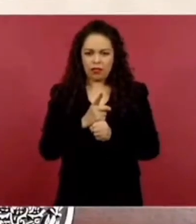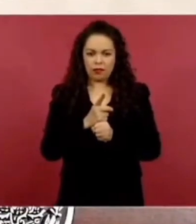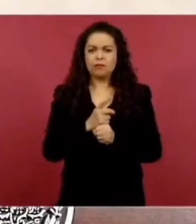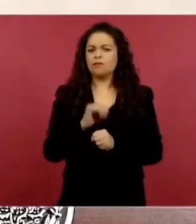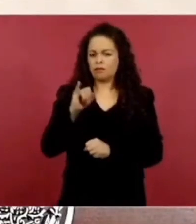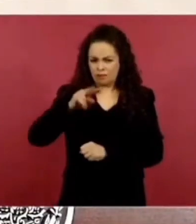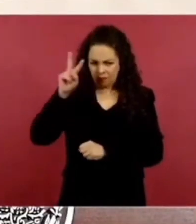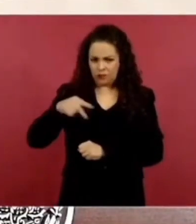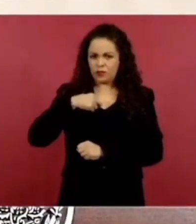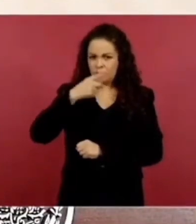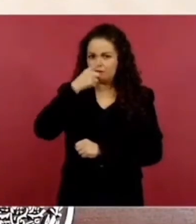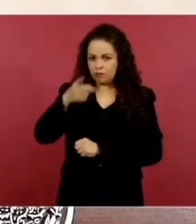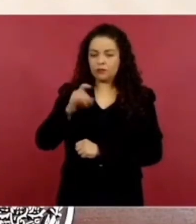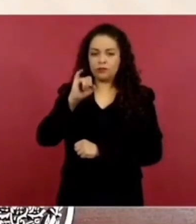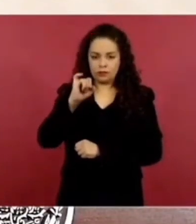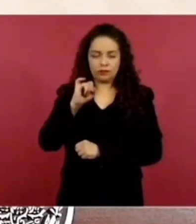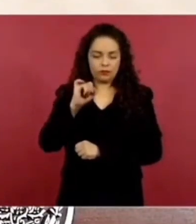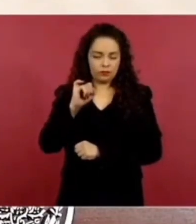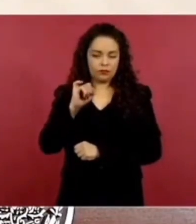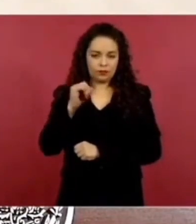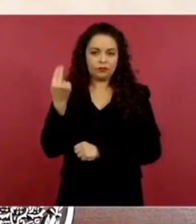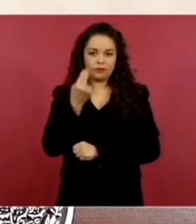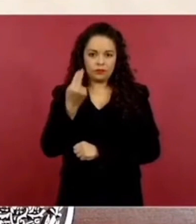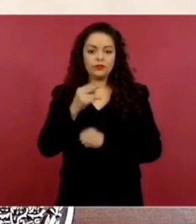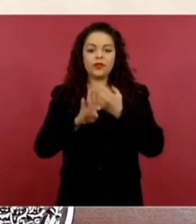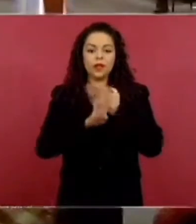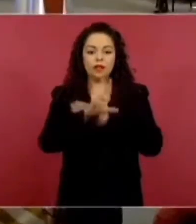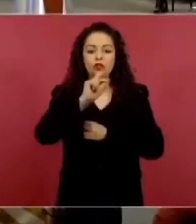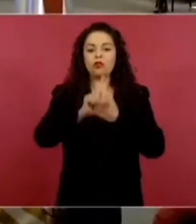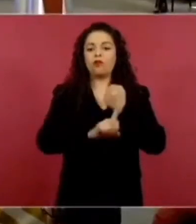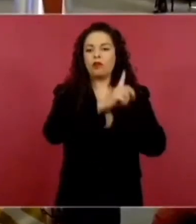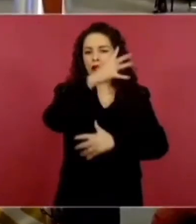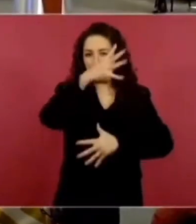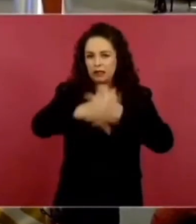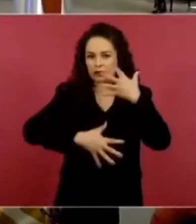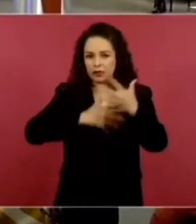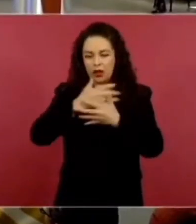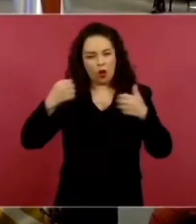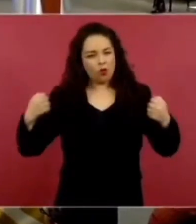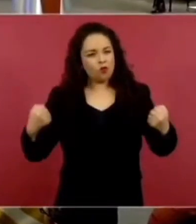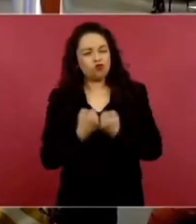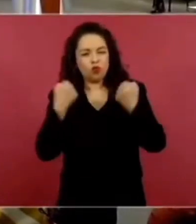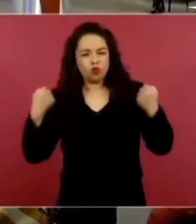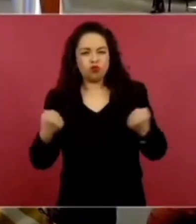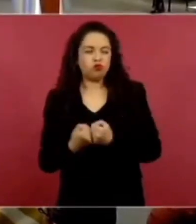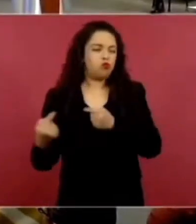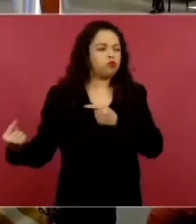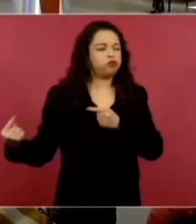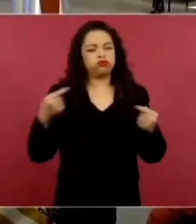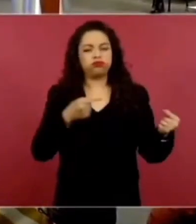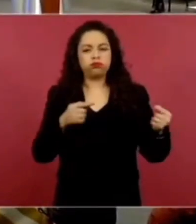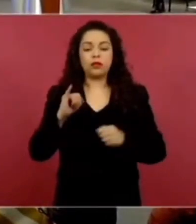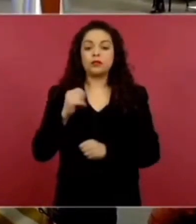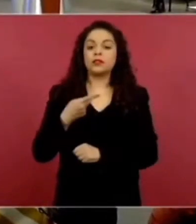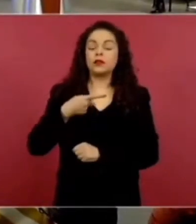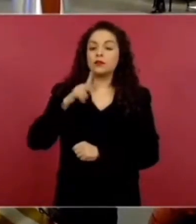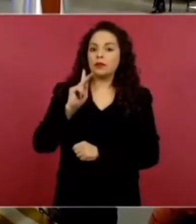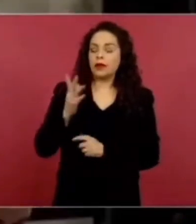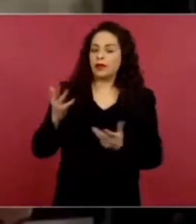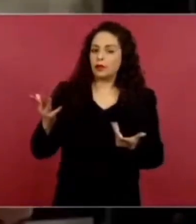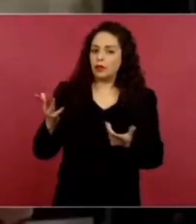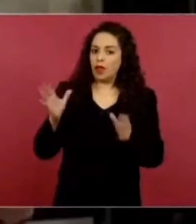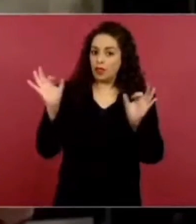de no estar confrontando pero hay una línea con la defensa de la población